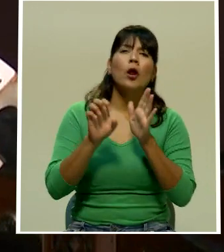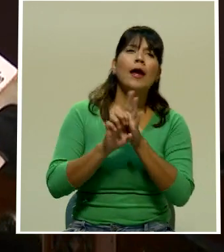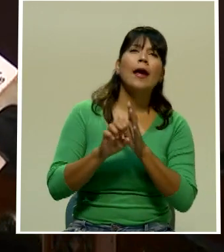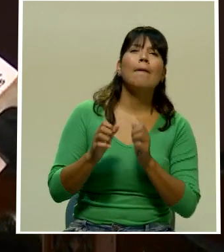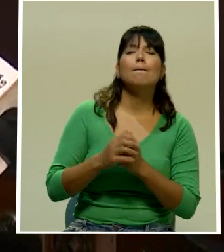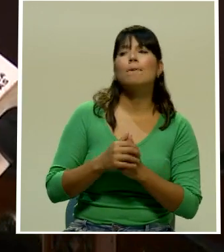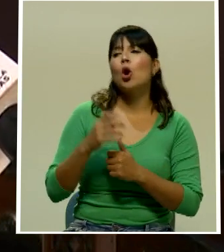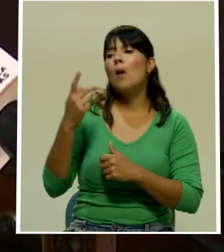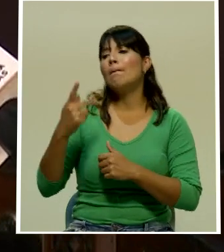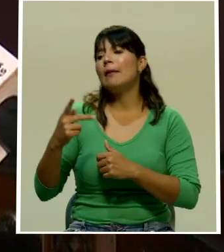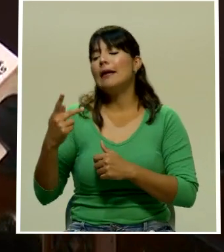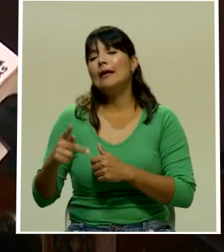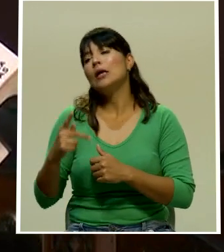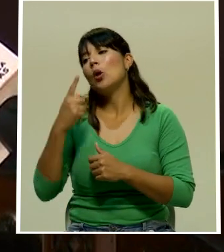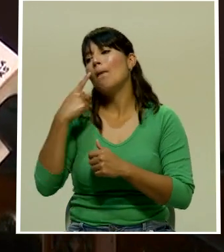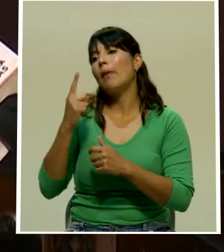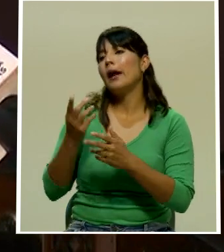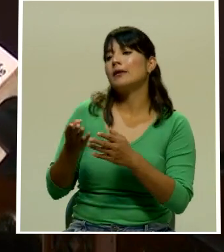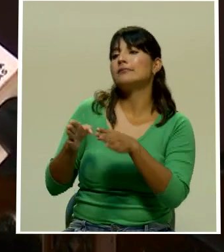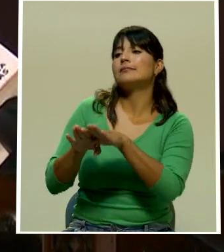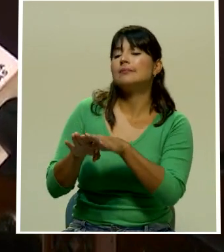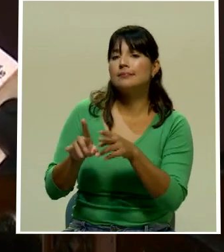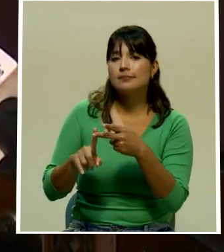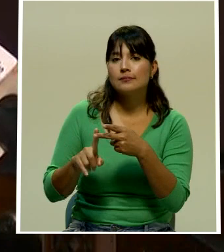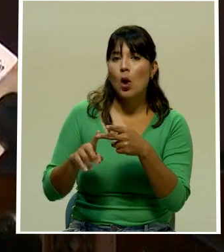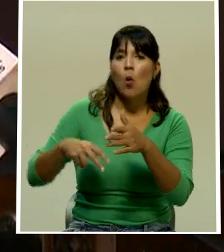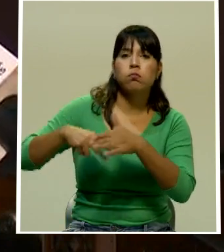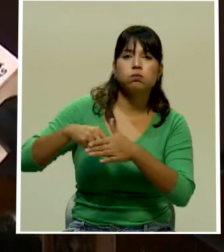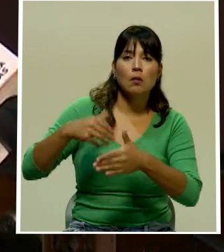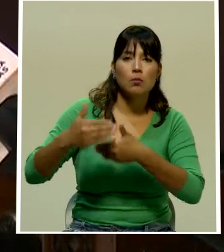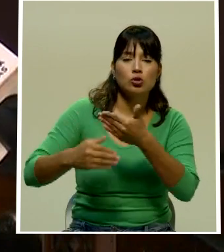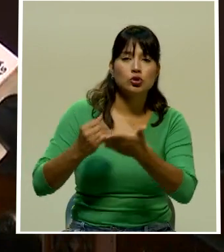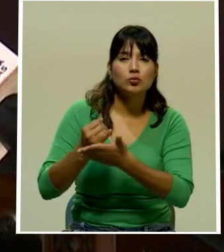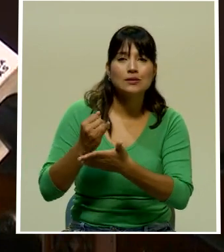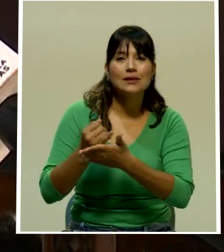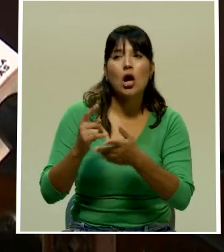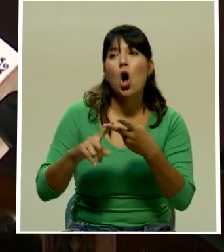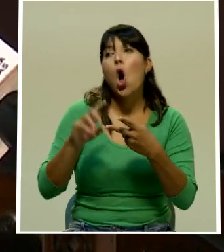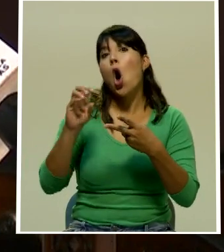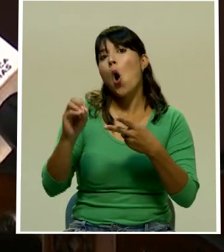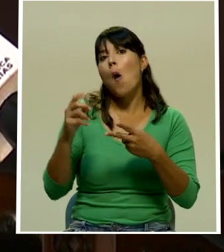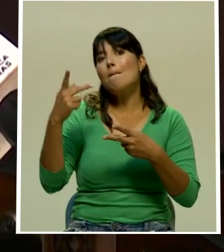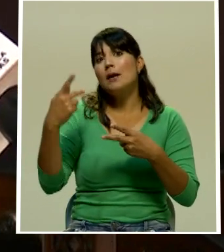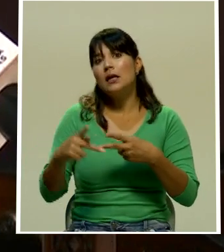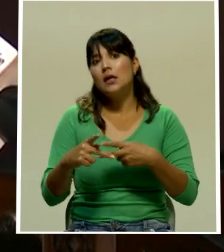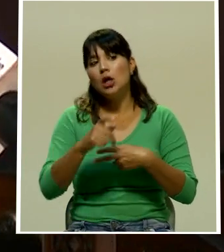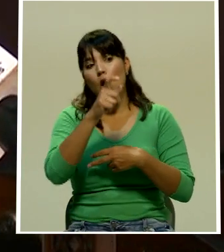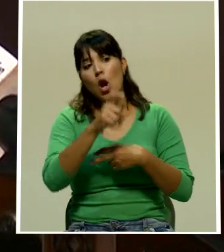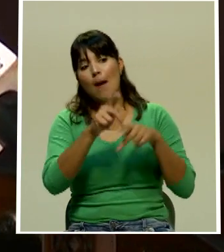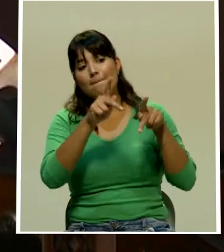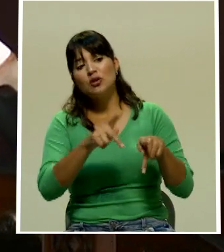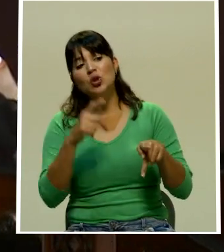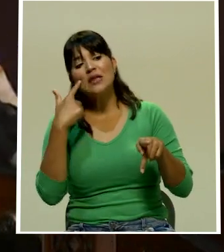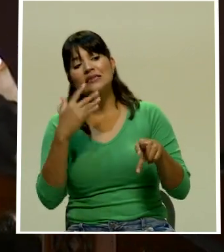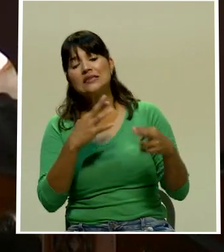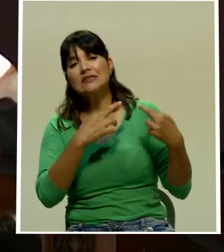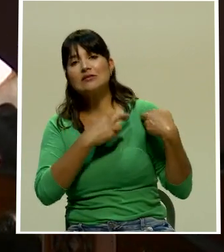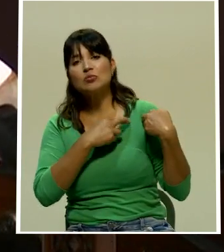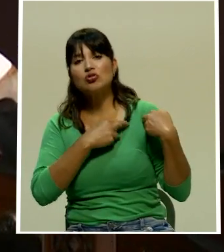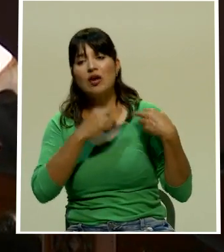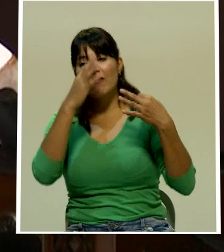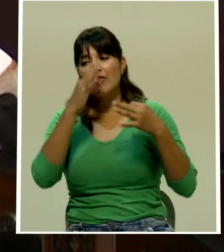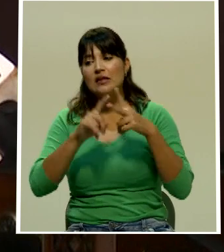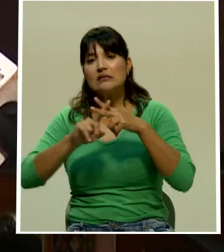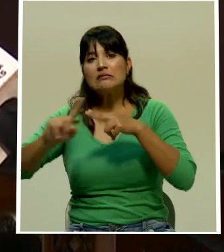peligro para la víctima, como puede ser el peligro de fuga que se tiene que valorar, entonces el juez puede determinar de